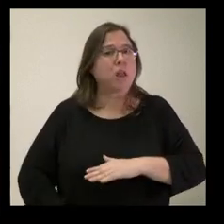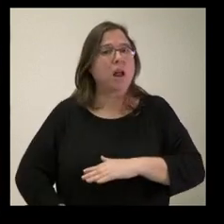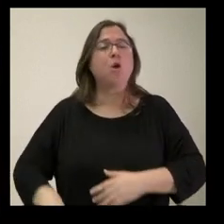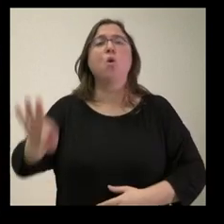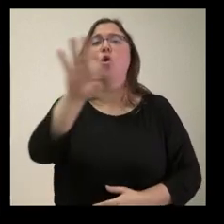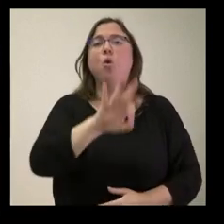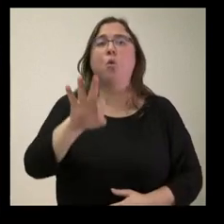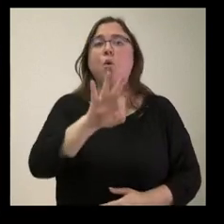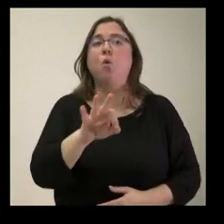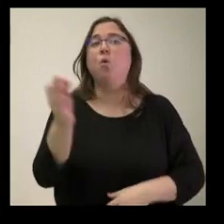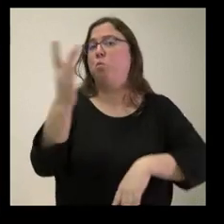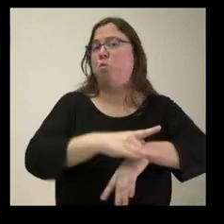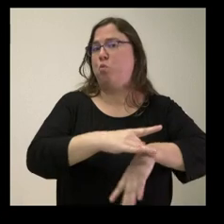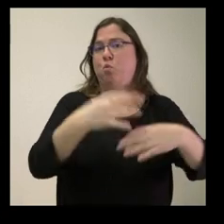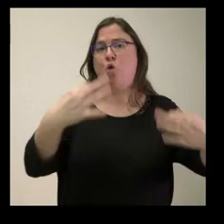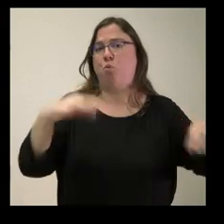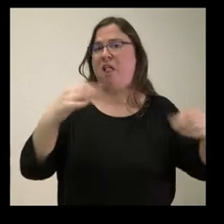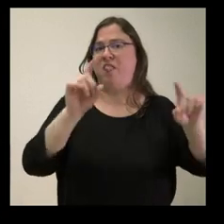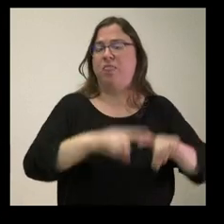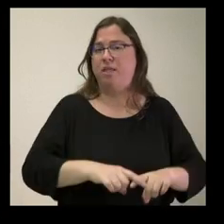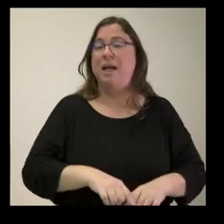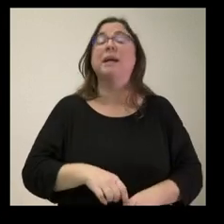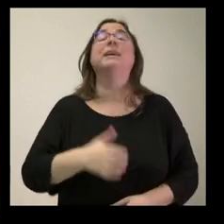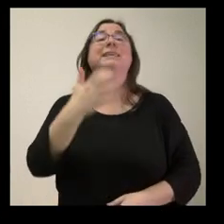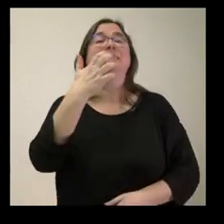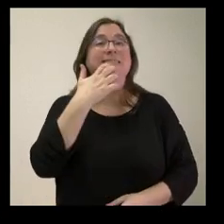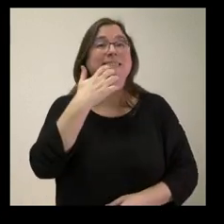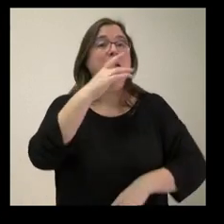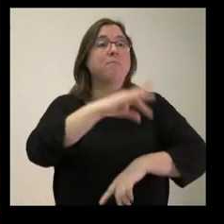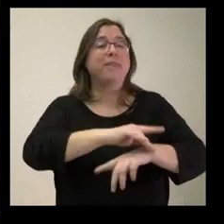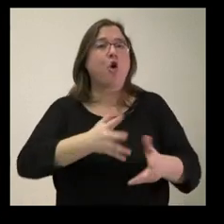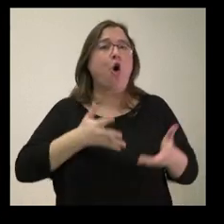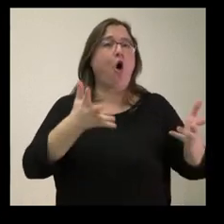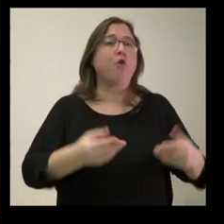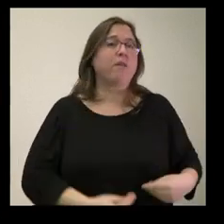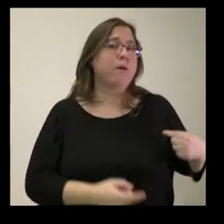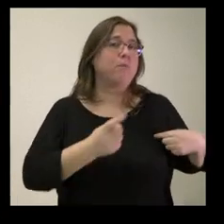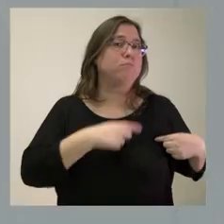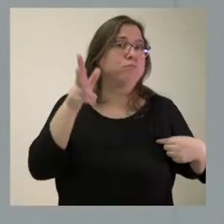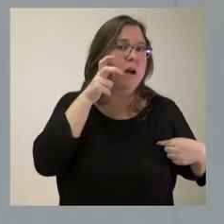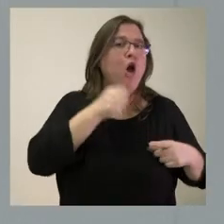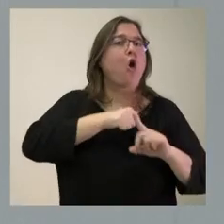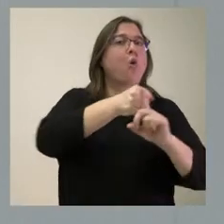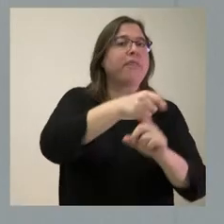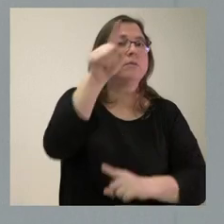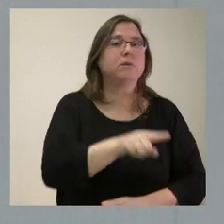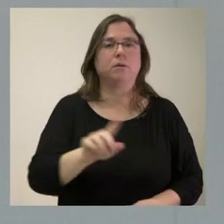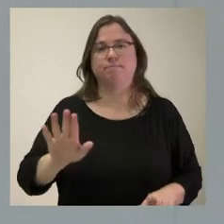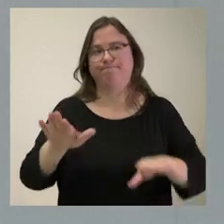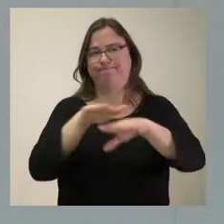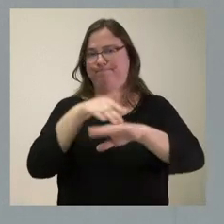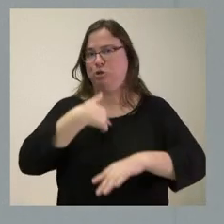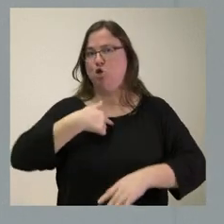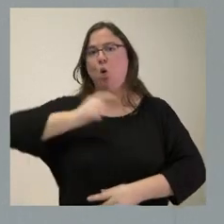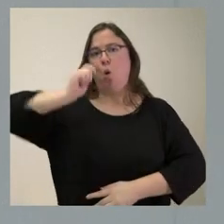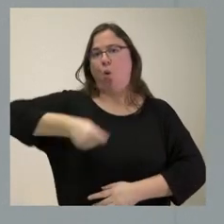a una consulta ordinaria. ¿Estos médicos estarán coaccionando a las mujeres? Mire, yo no soy juez. por tanto, yo